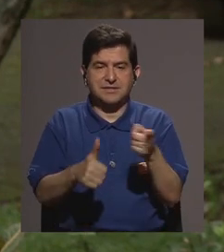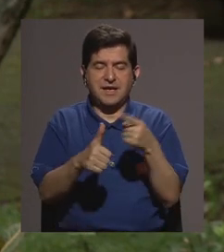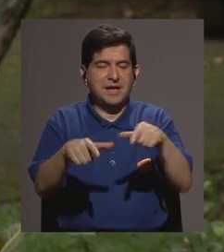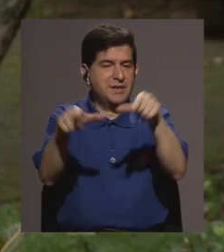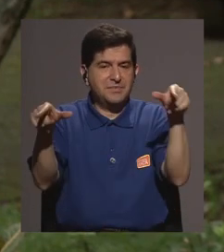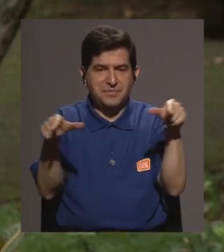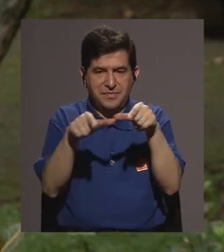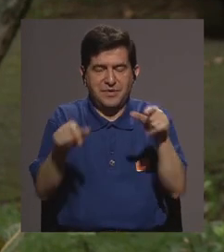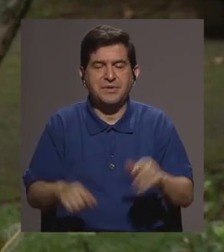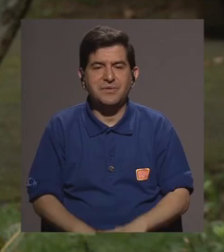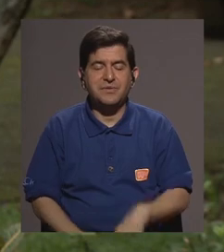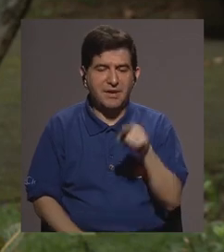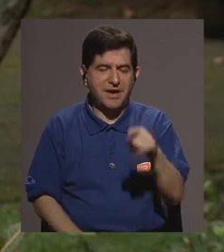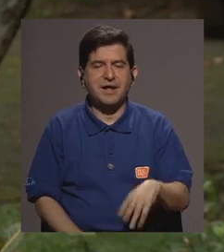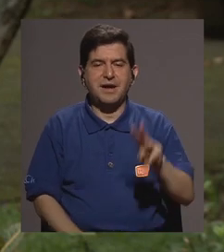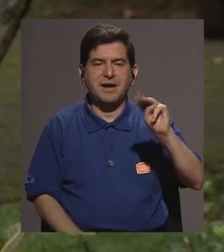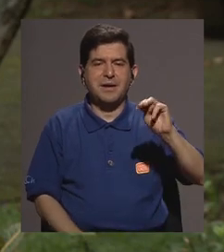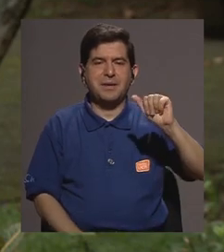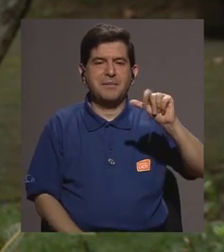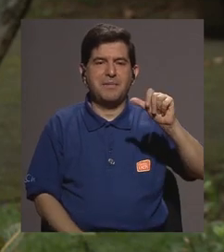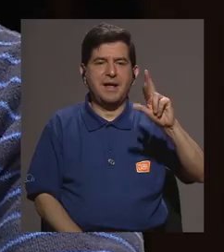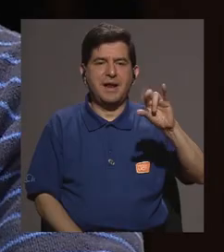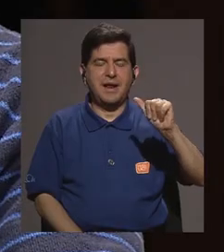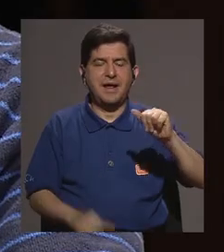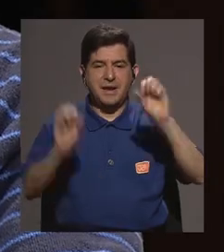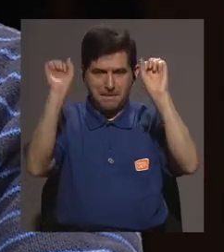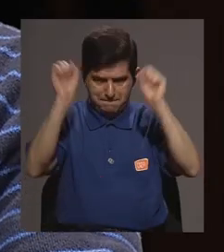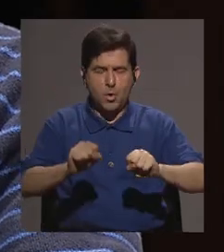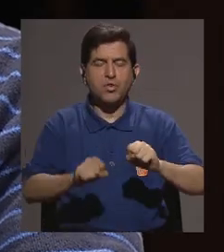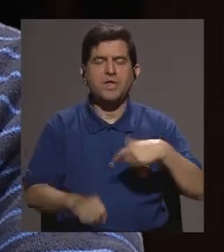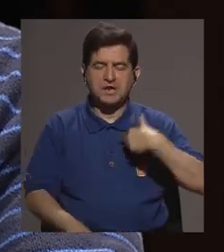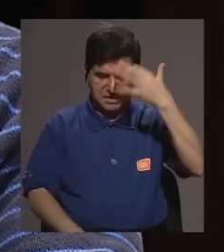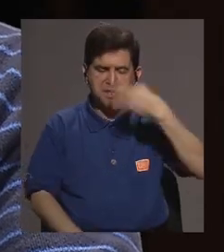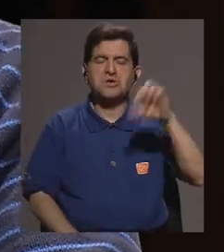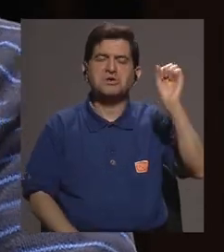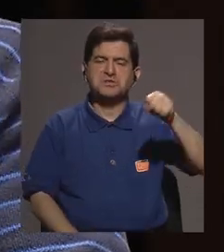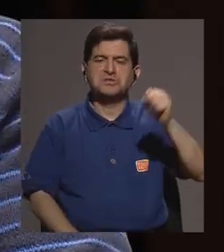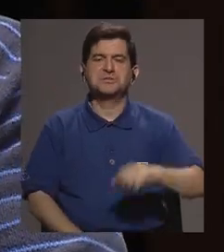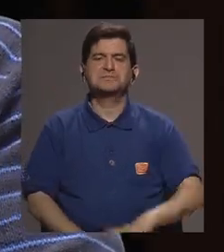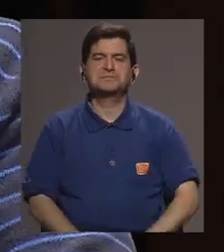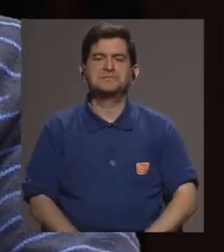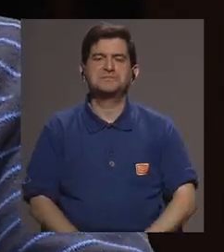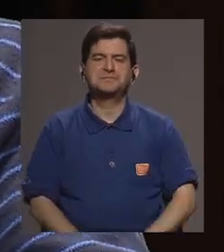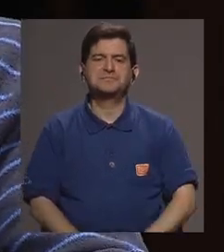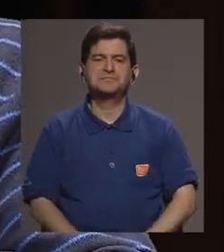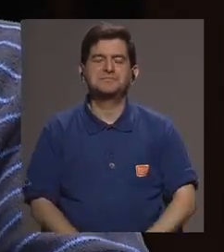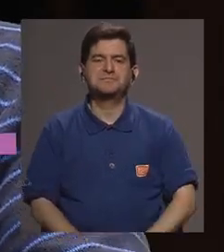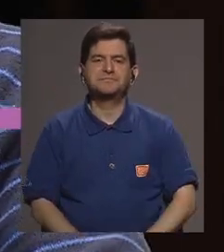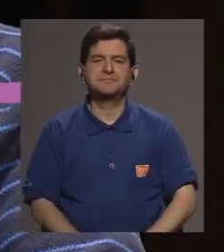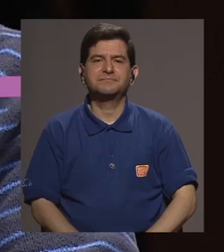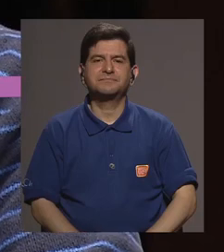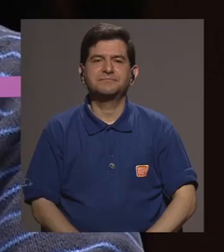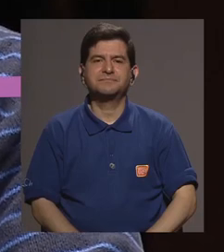de los países que erradican la malaria yo creo que se puede claro y bueno en el